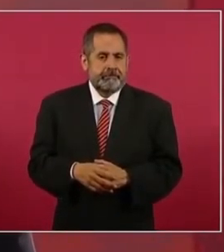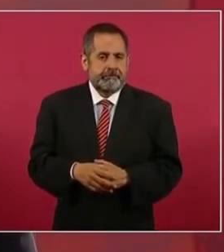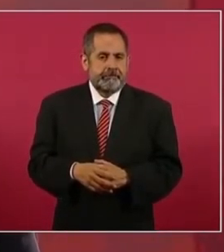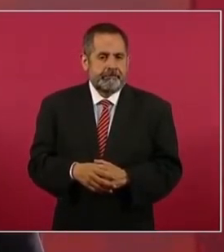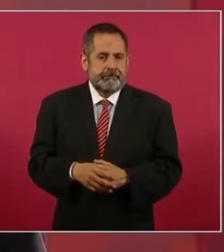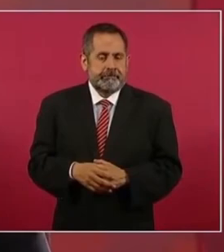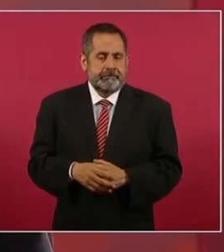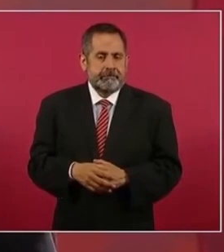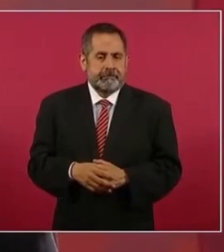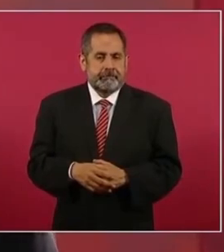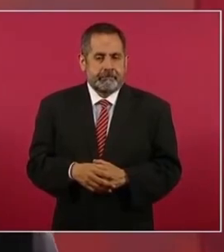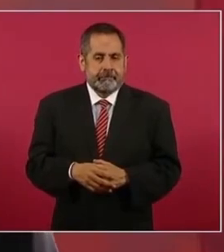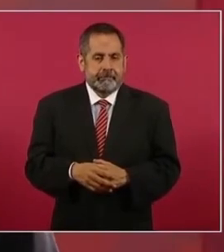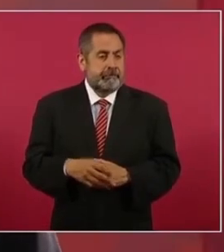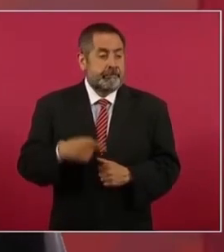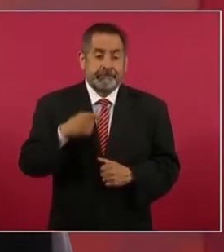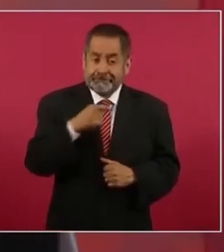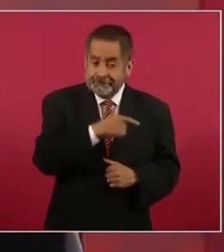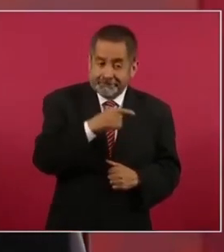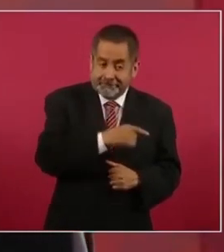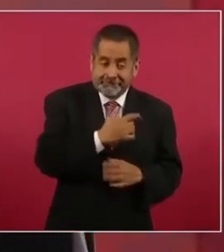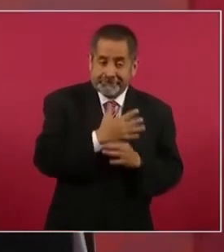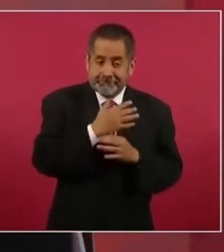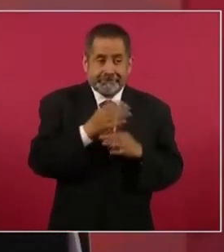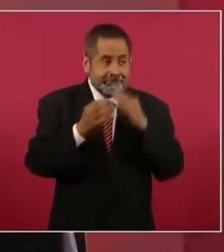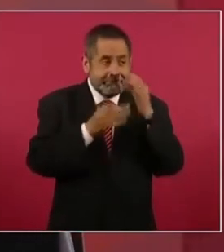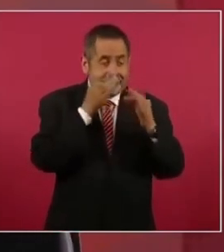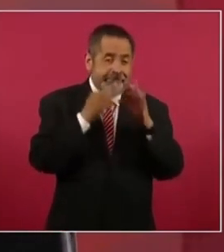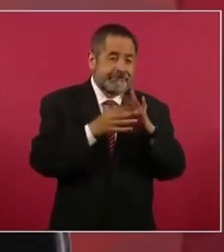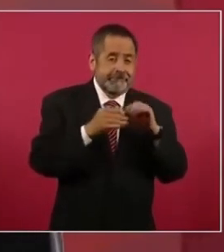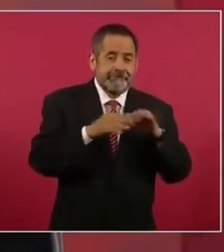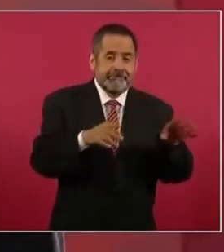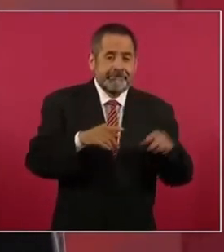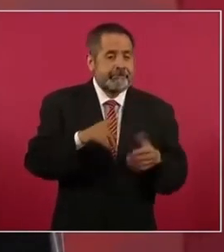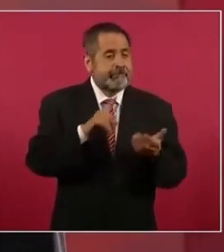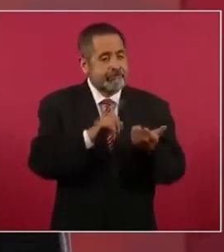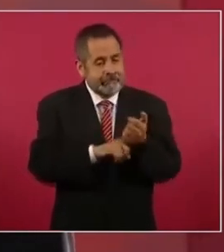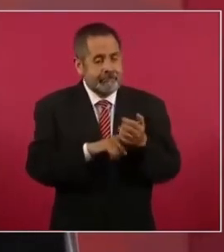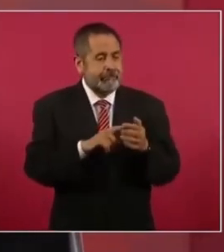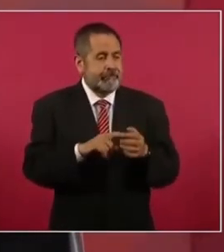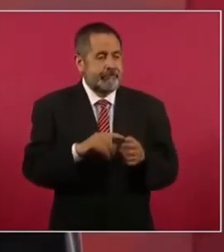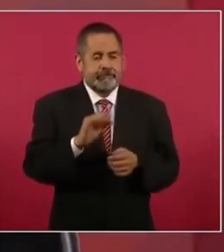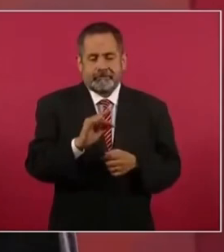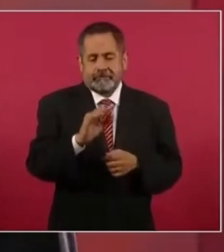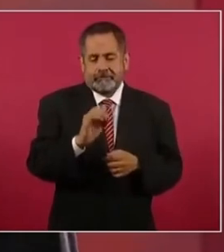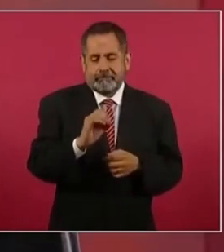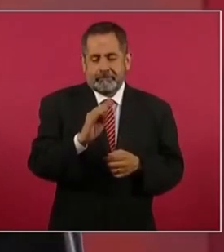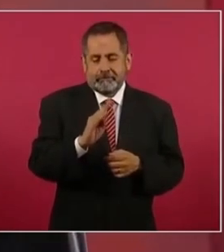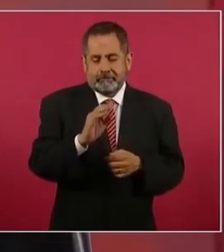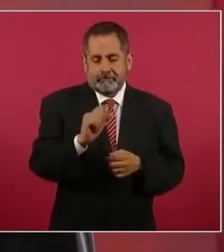Él era un promotor de que se convirtieran las deudas